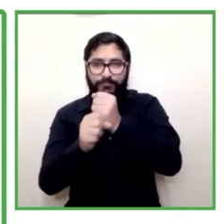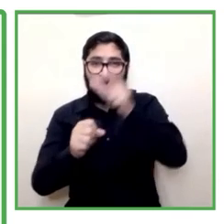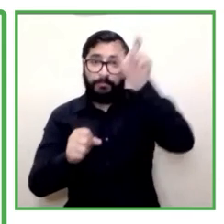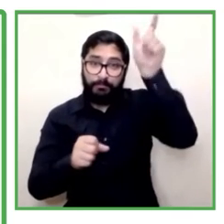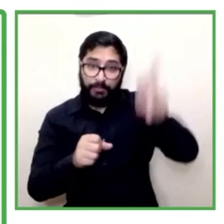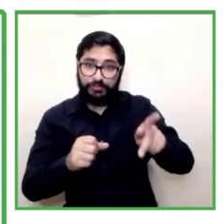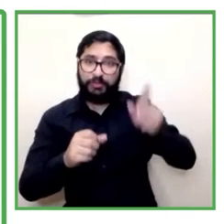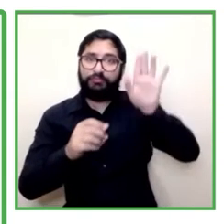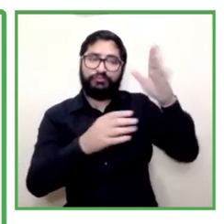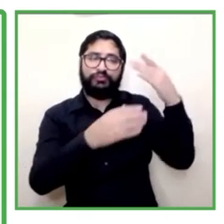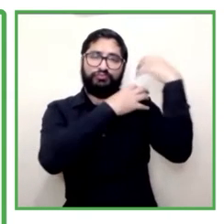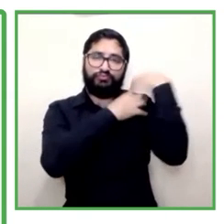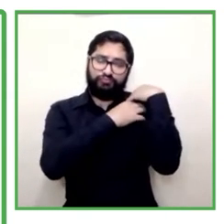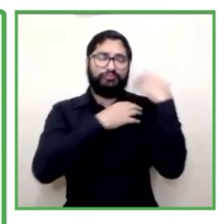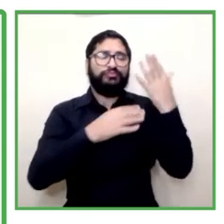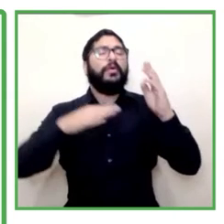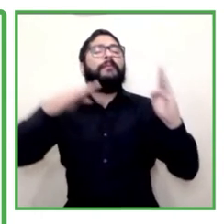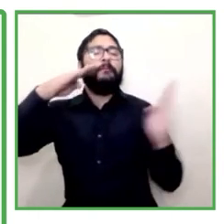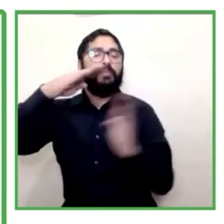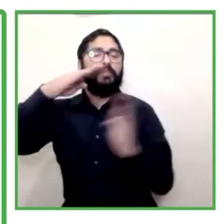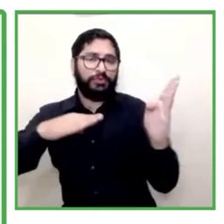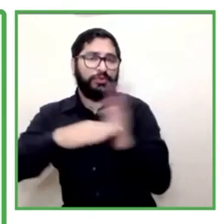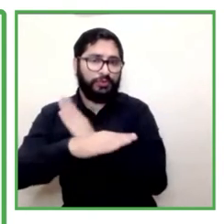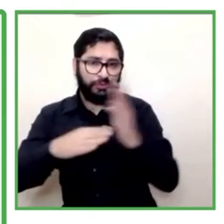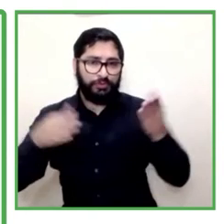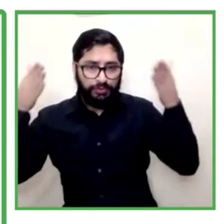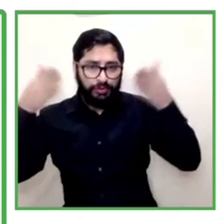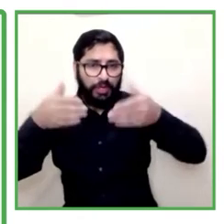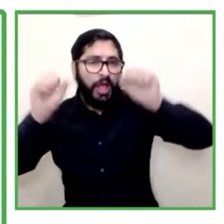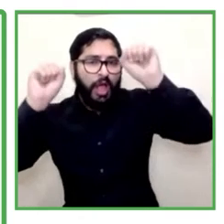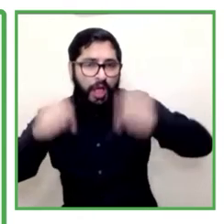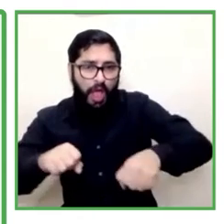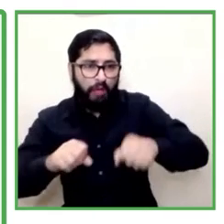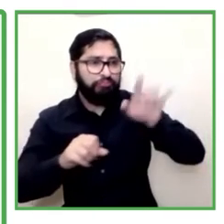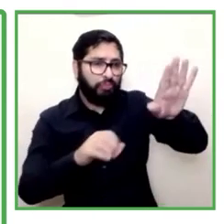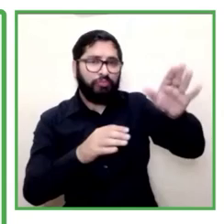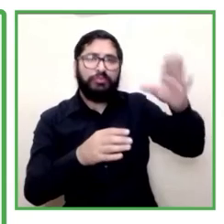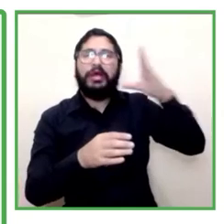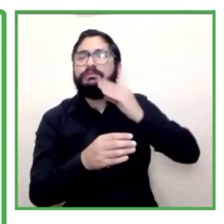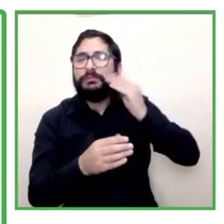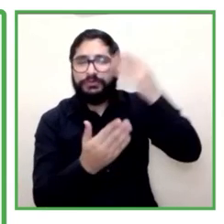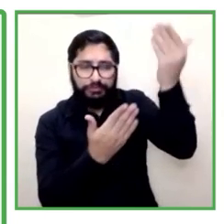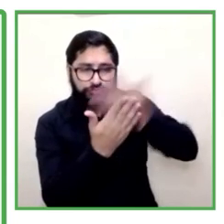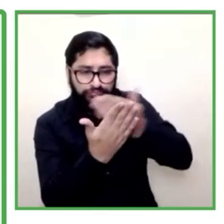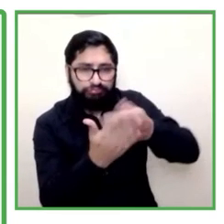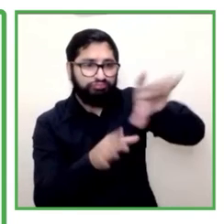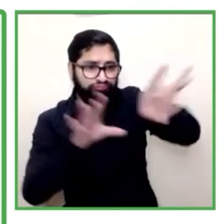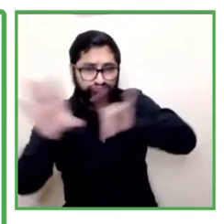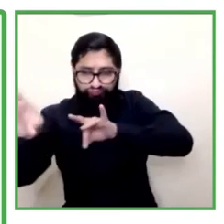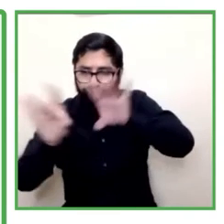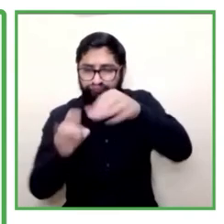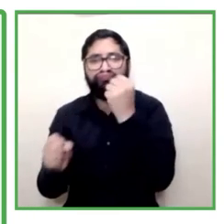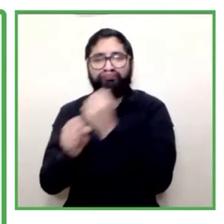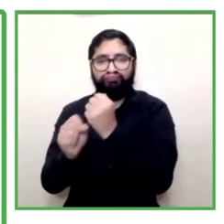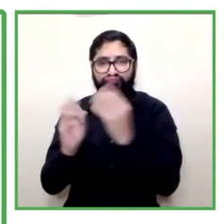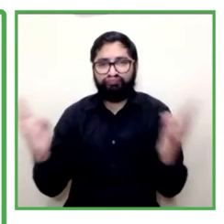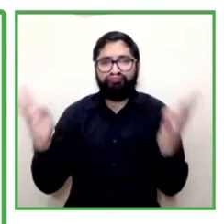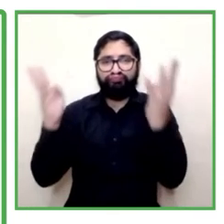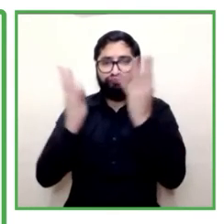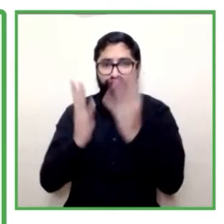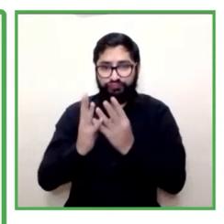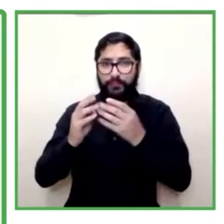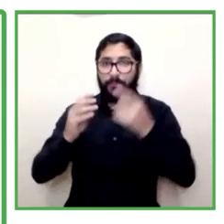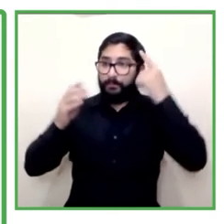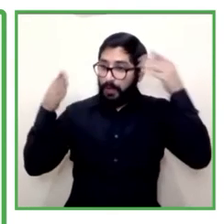patrocinio algún contrato de aprendizaje esa es otra plataforma en las cuales estamos movilizando esos ajustes razonables la